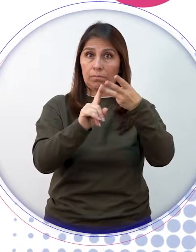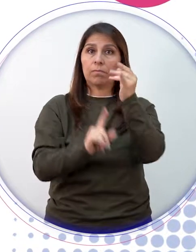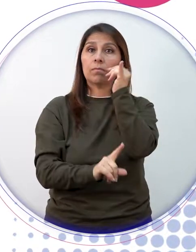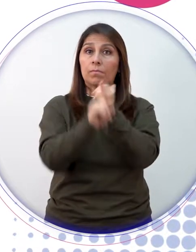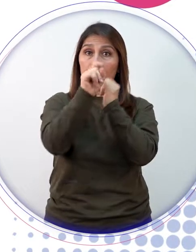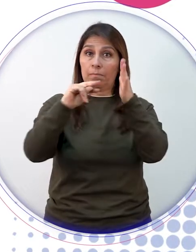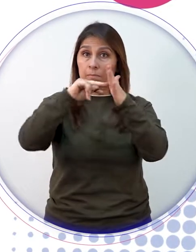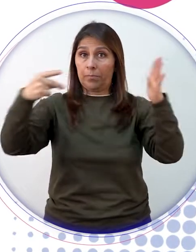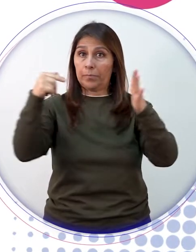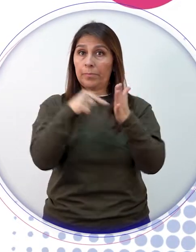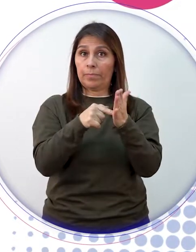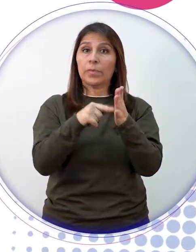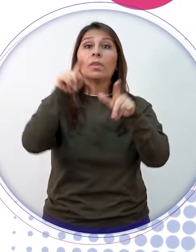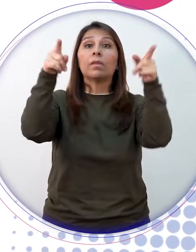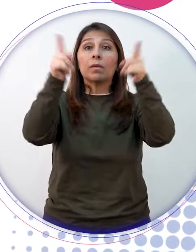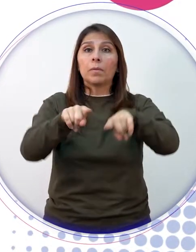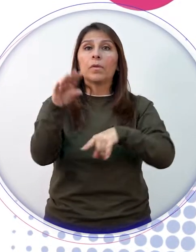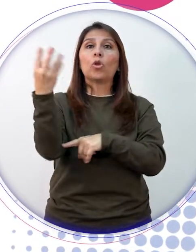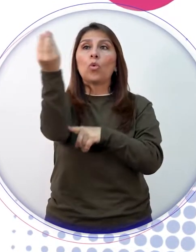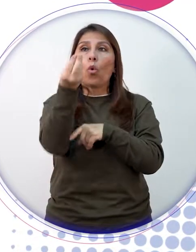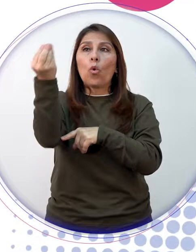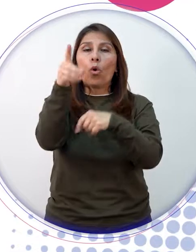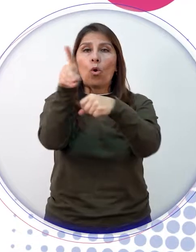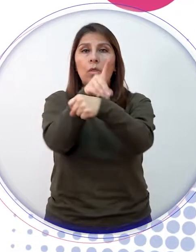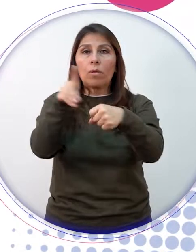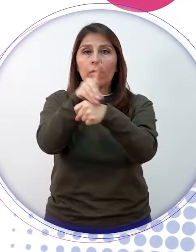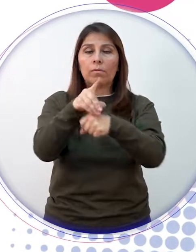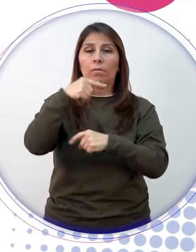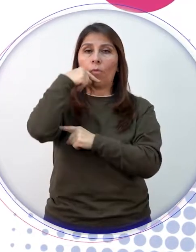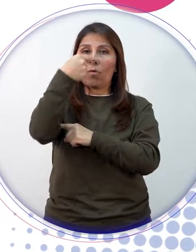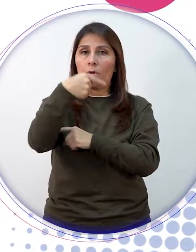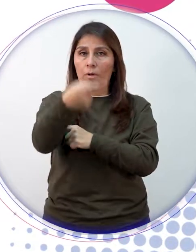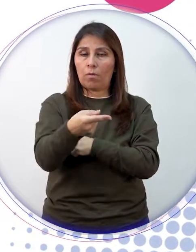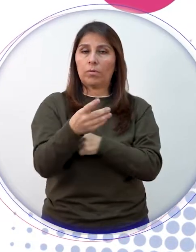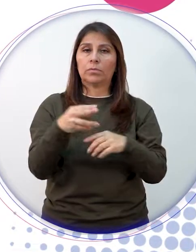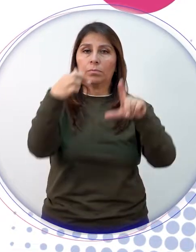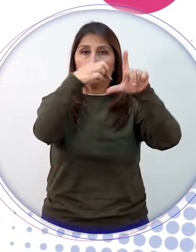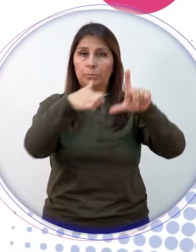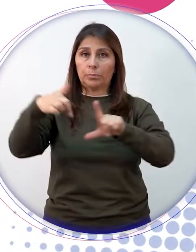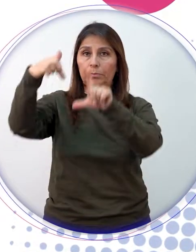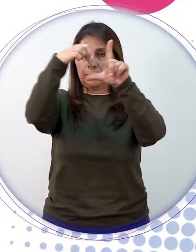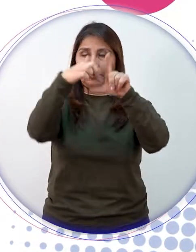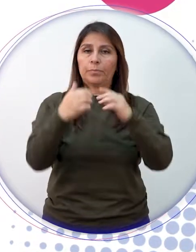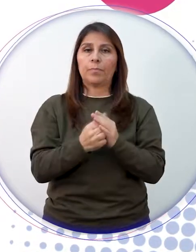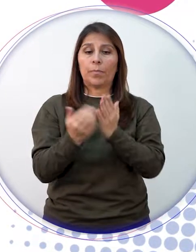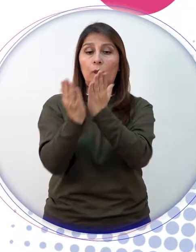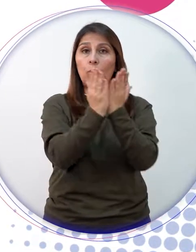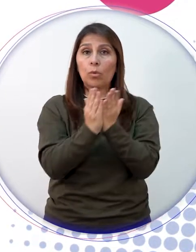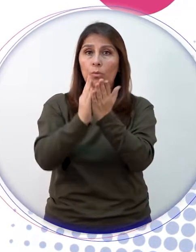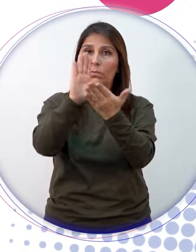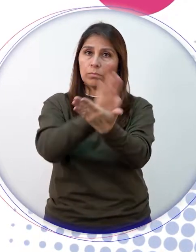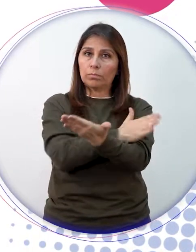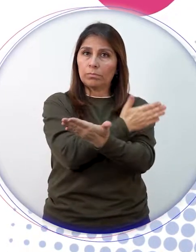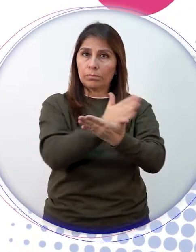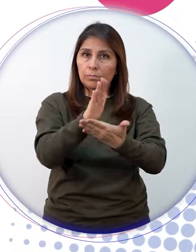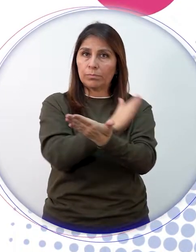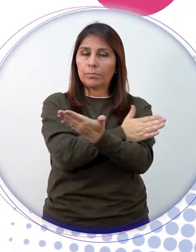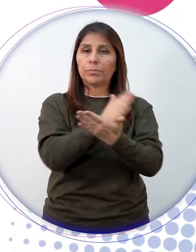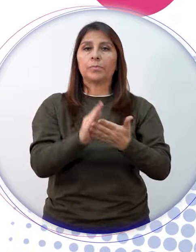Tecnología y ante los consejos de los Departamentos de Lenguas, Posgrado, Educación Musical,